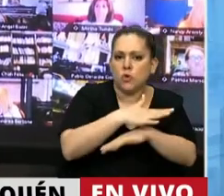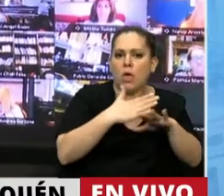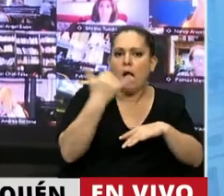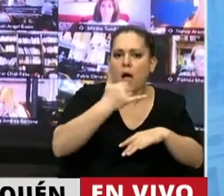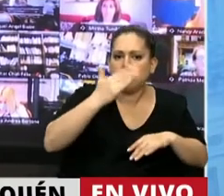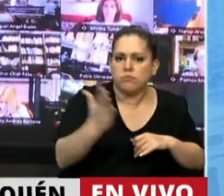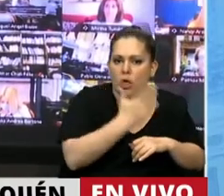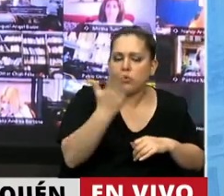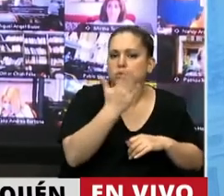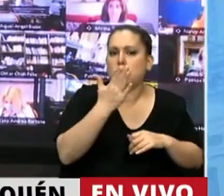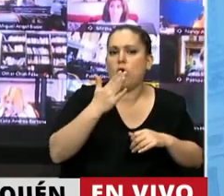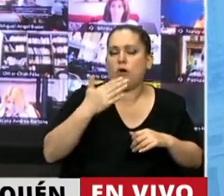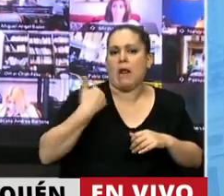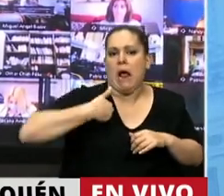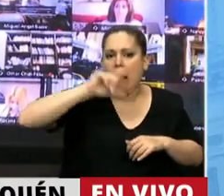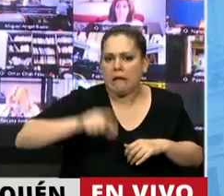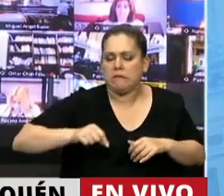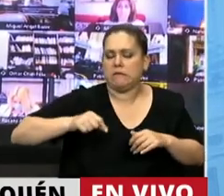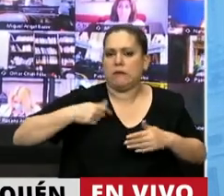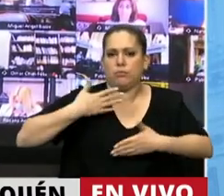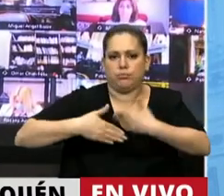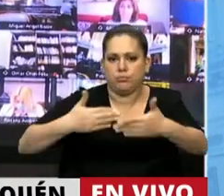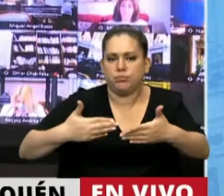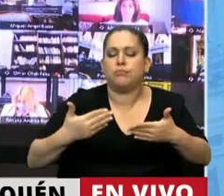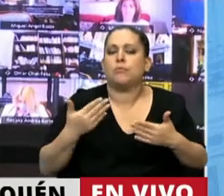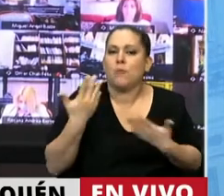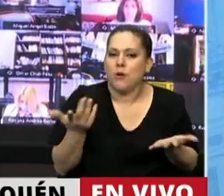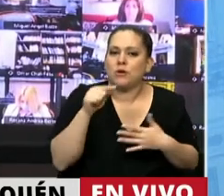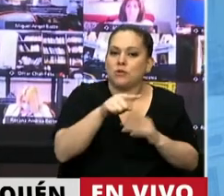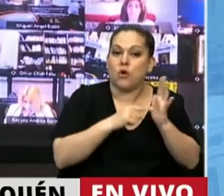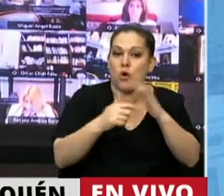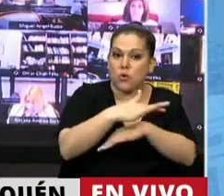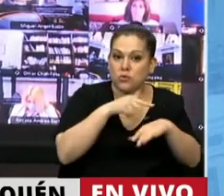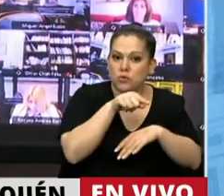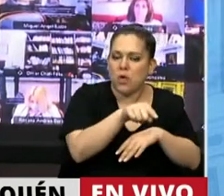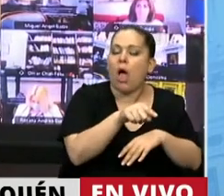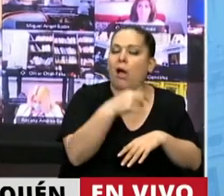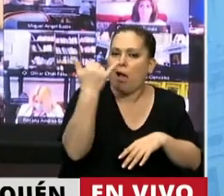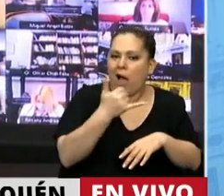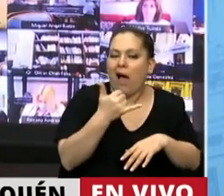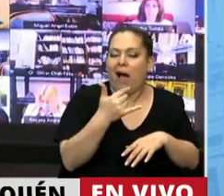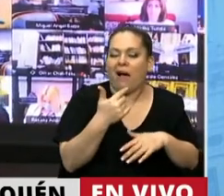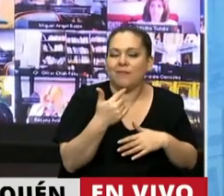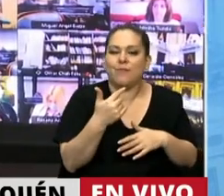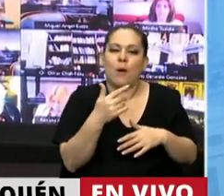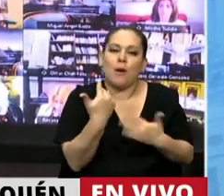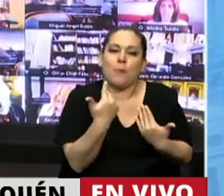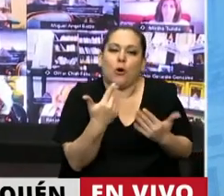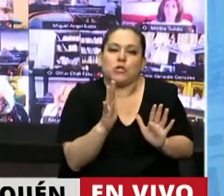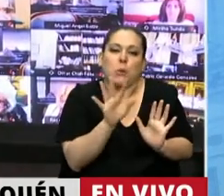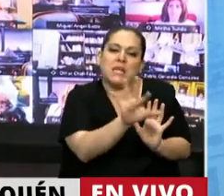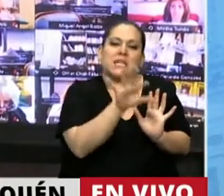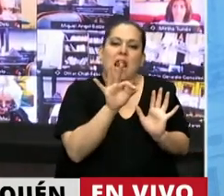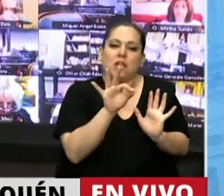desarrollo de nuestro país, y por eso Cutralcó tiene su merecido lugar entre las ciudades seleccionadas